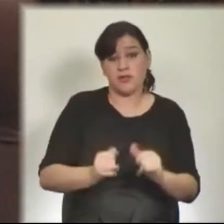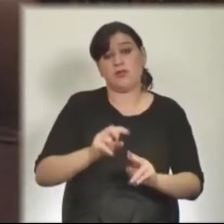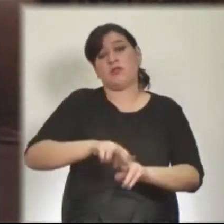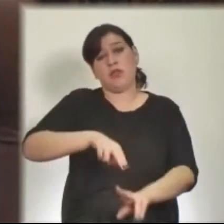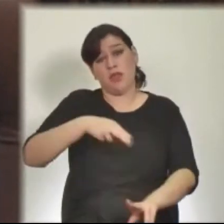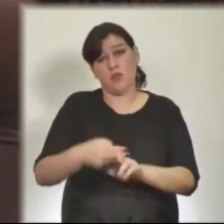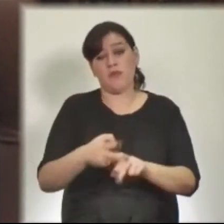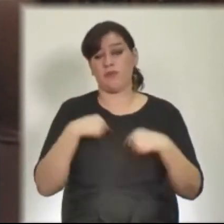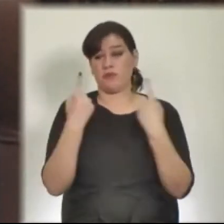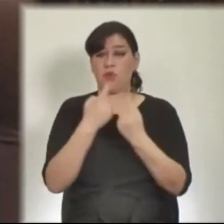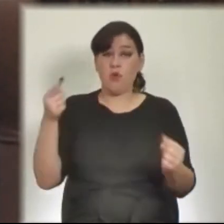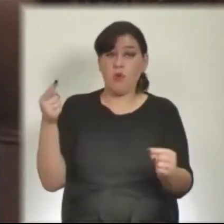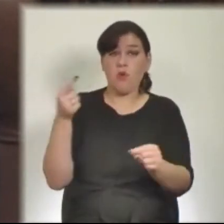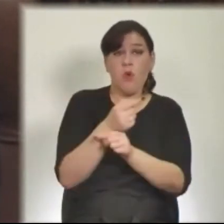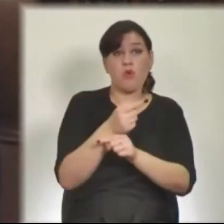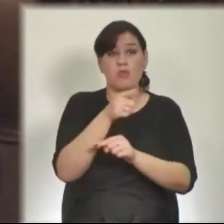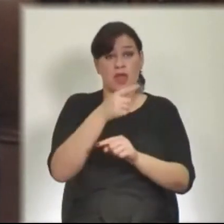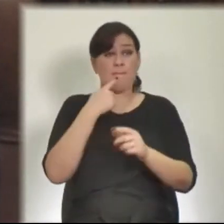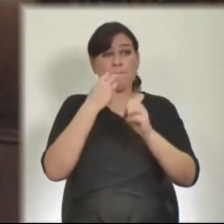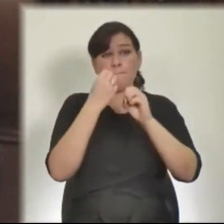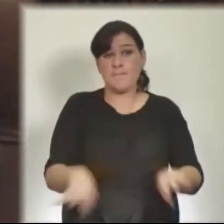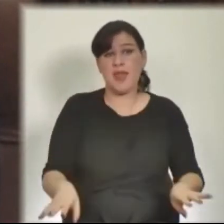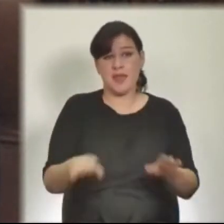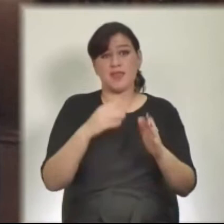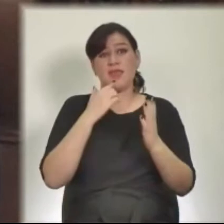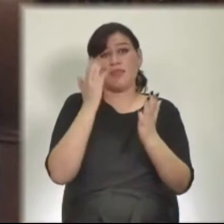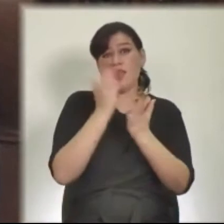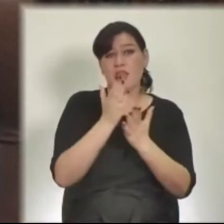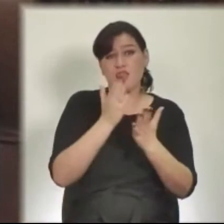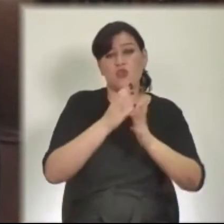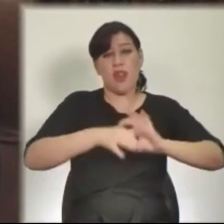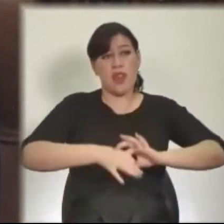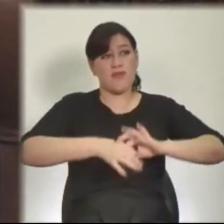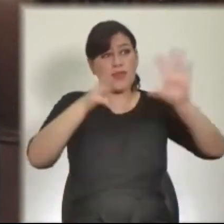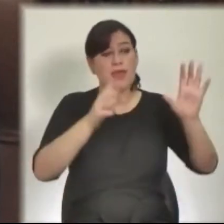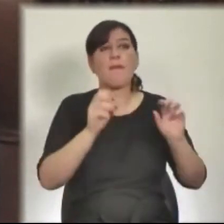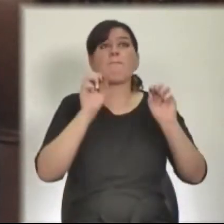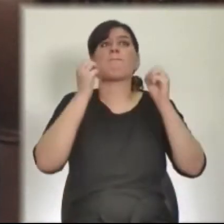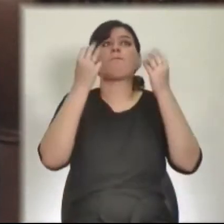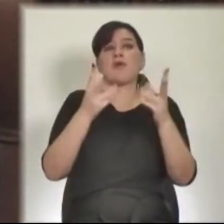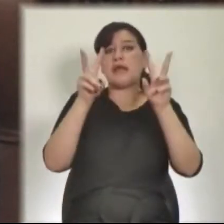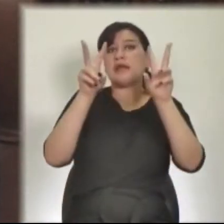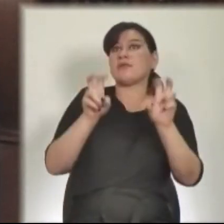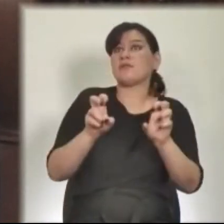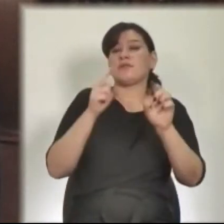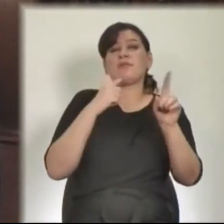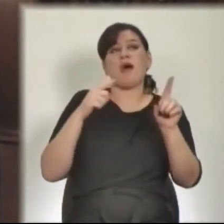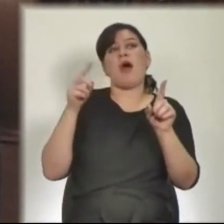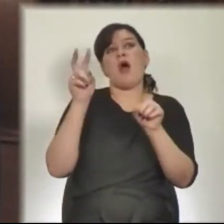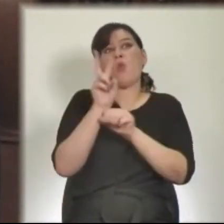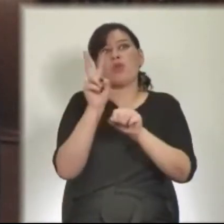concepción de afectar derechos y libertades para salvaguardar el orden. Creemos en la acción decidida del Estado